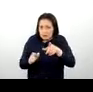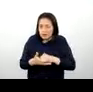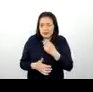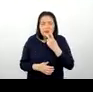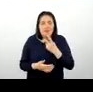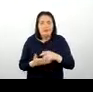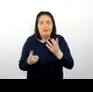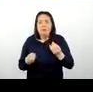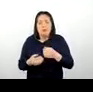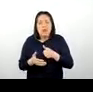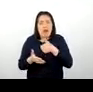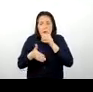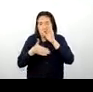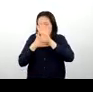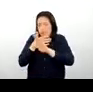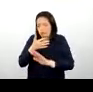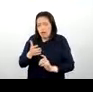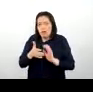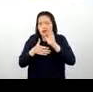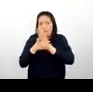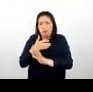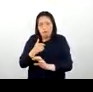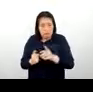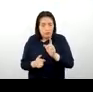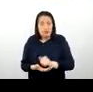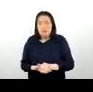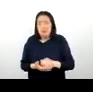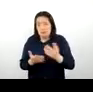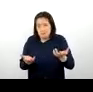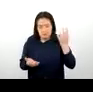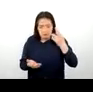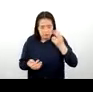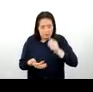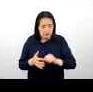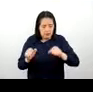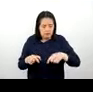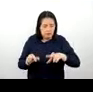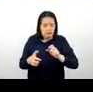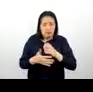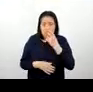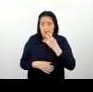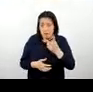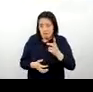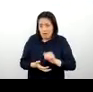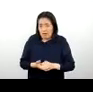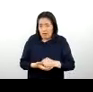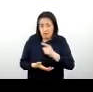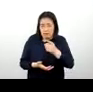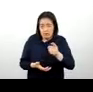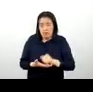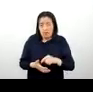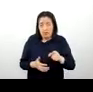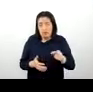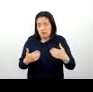caídas de agua muy frecuentemente, entonces te permite ver prácticamente estos, a estos